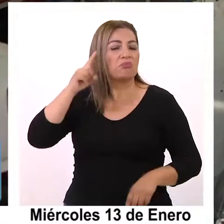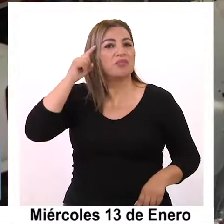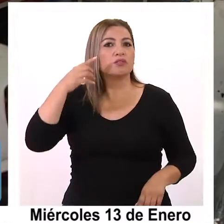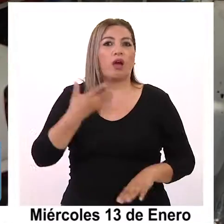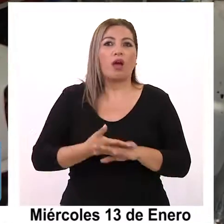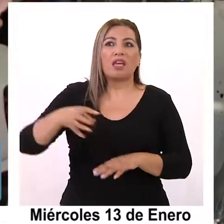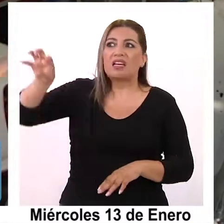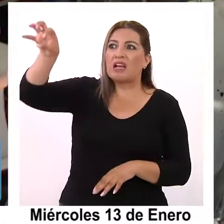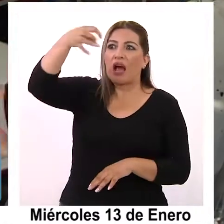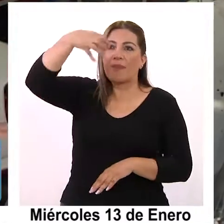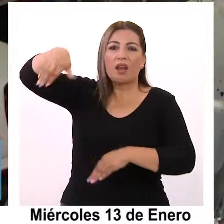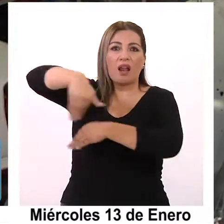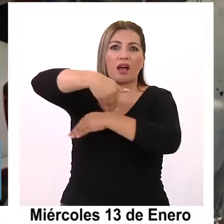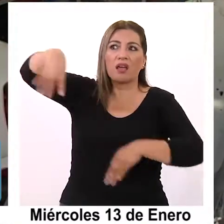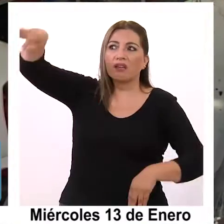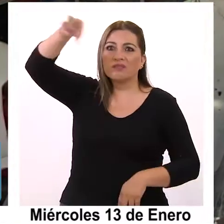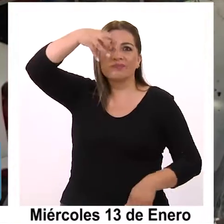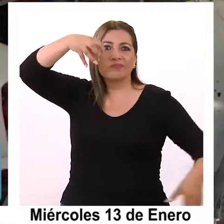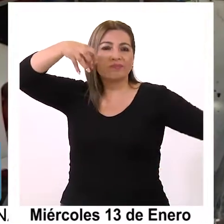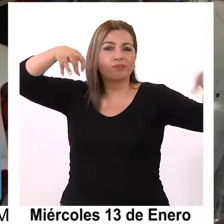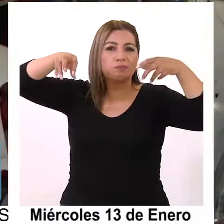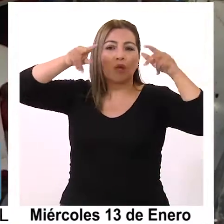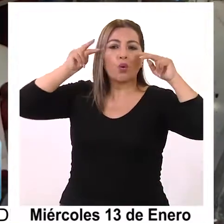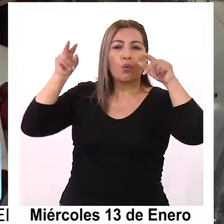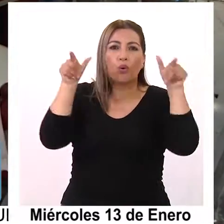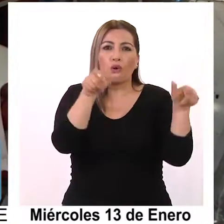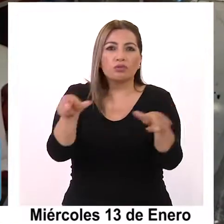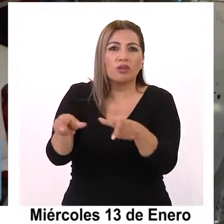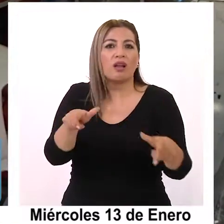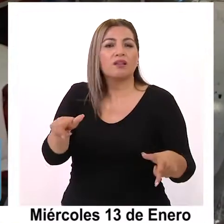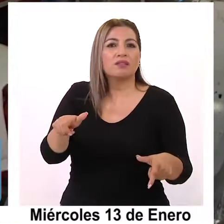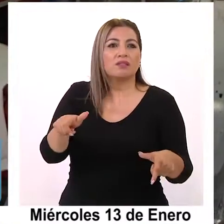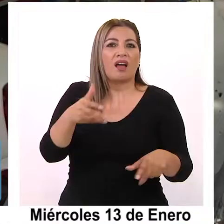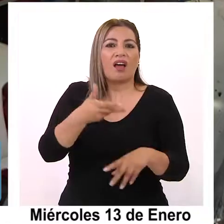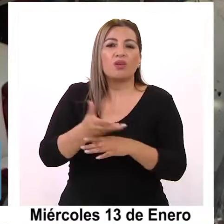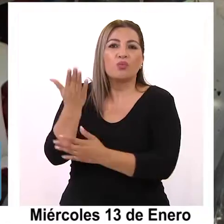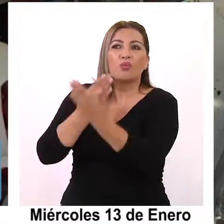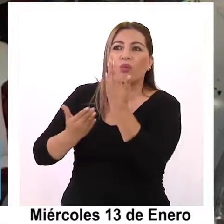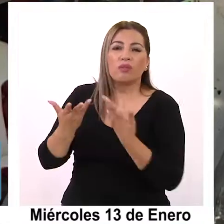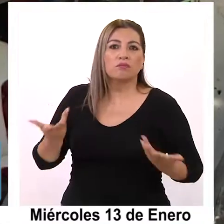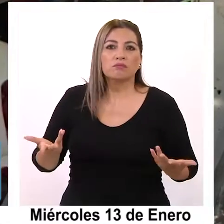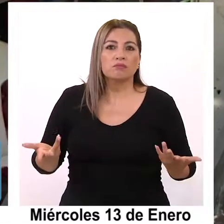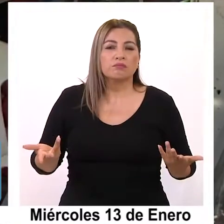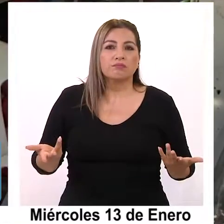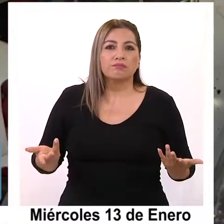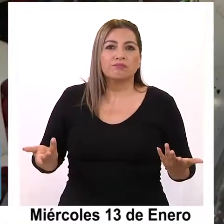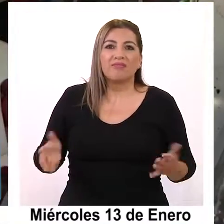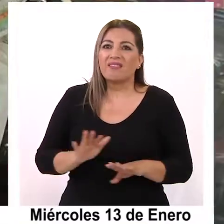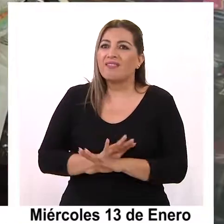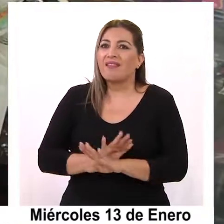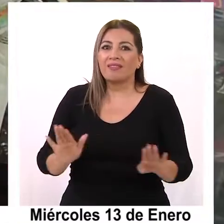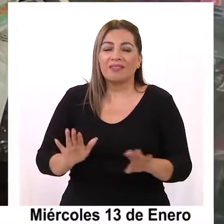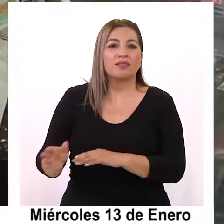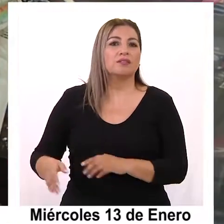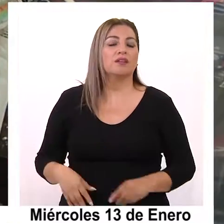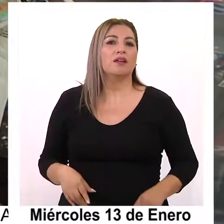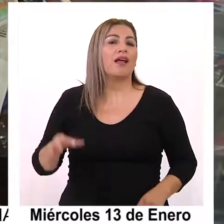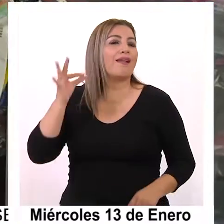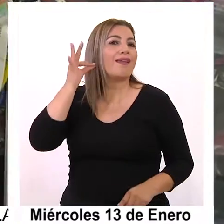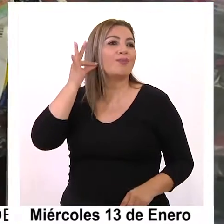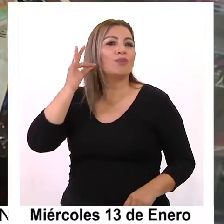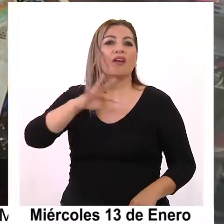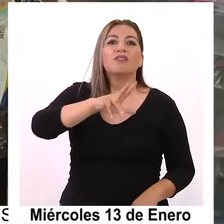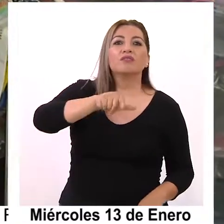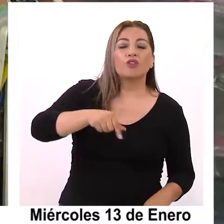que acá tienen cámaras, yo sé que tienen cámaras, entonces se supone que acá tiene que haber un resguardo o algo y no nada. La víctima del